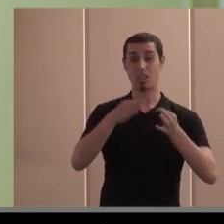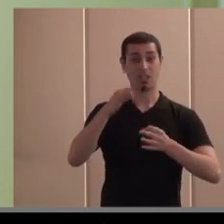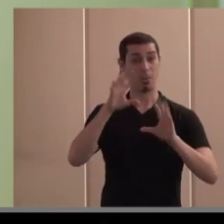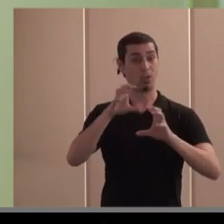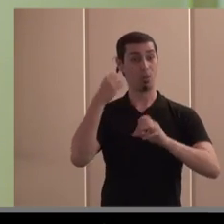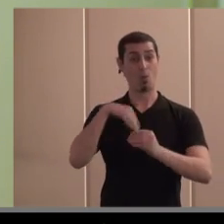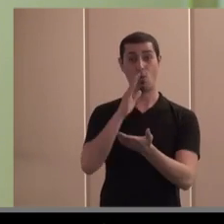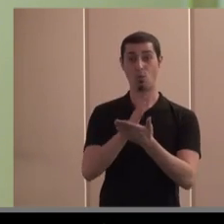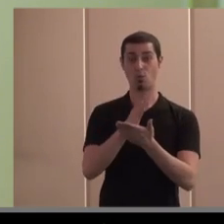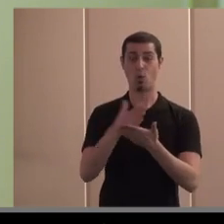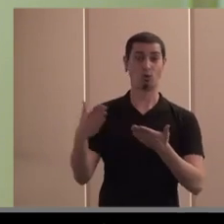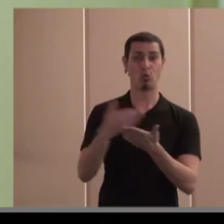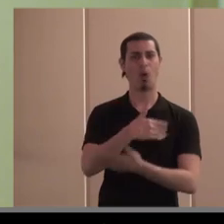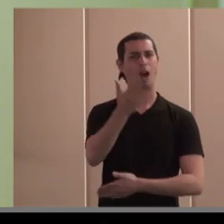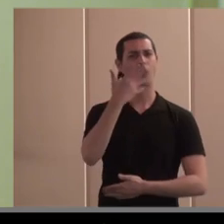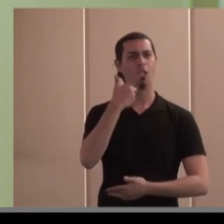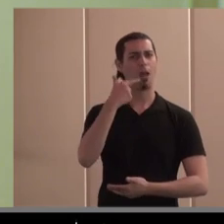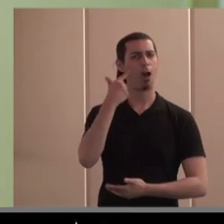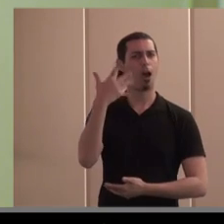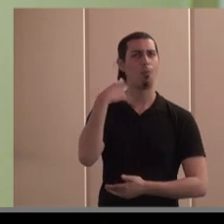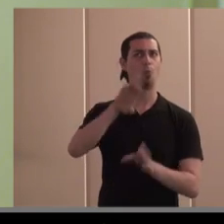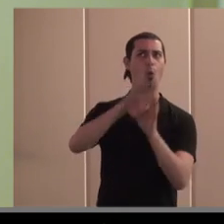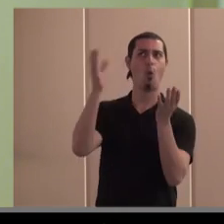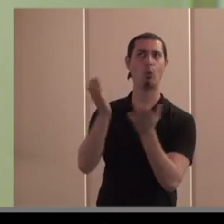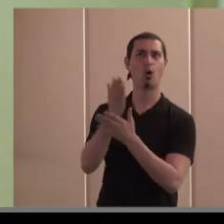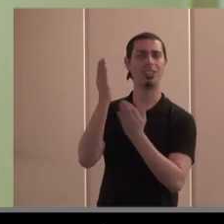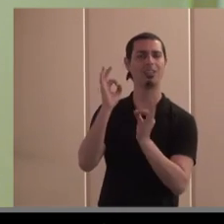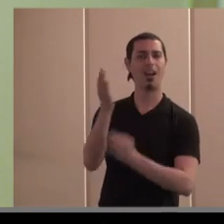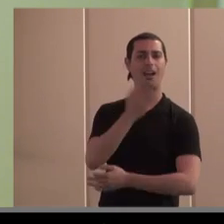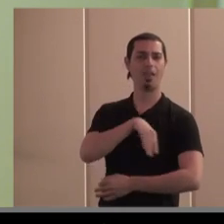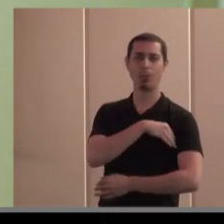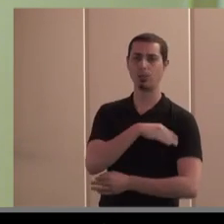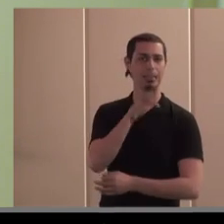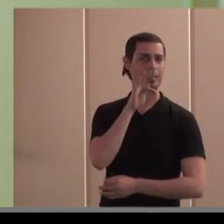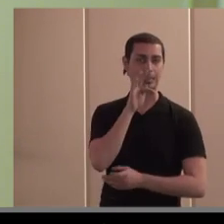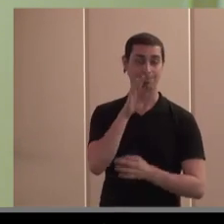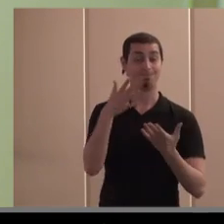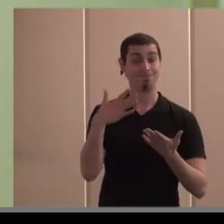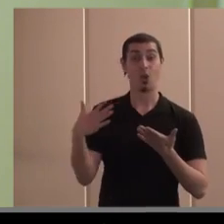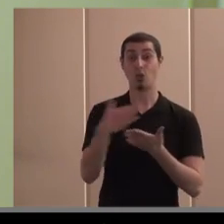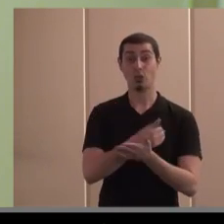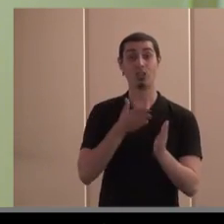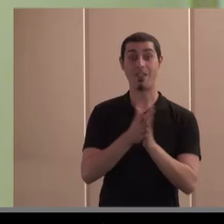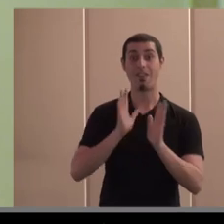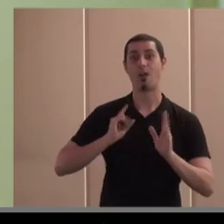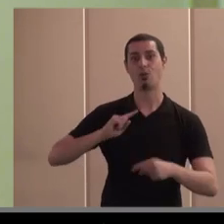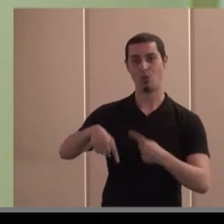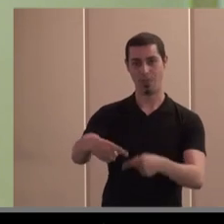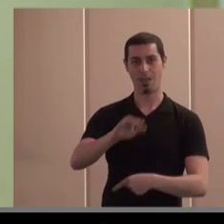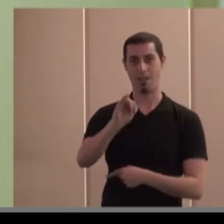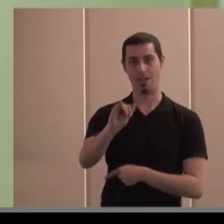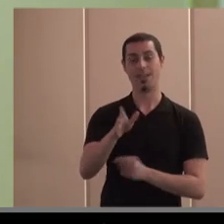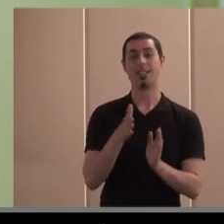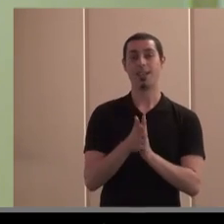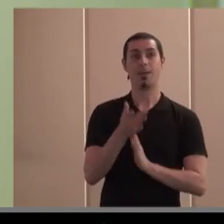no son tan conocidas en el mundo académico por lo tanto todo esto tiene sus consecuencias y esto